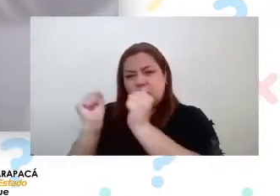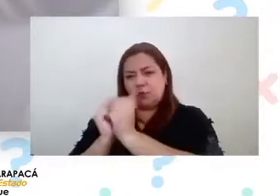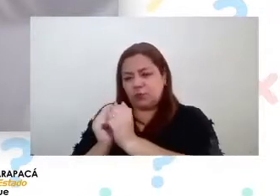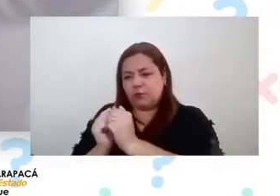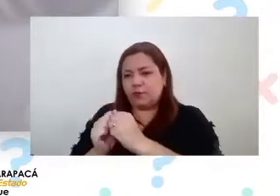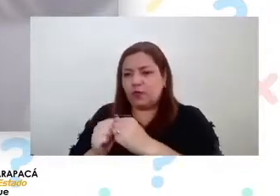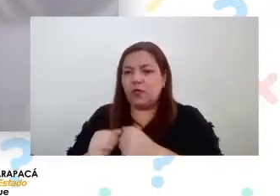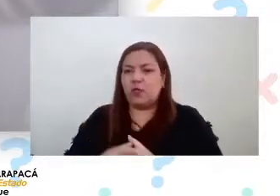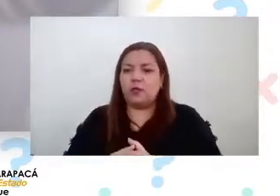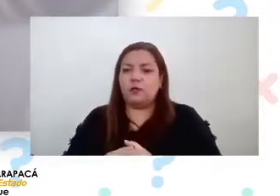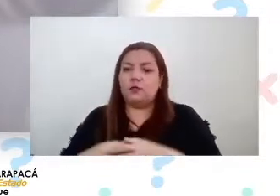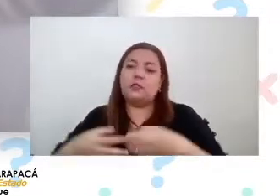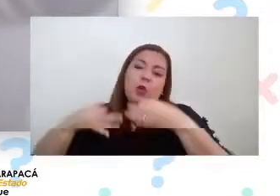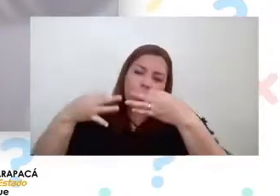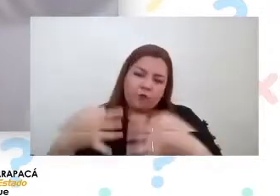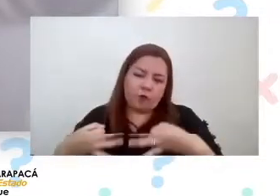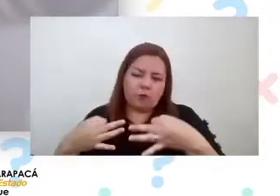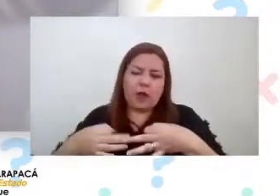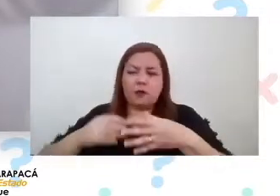de manera formal